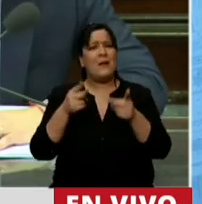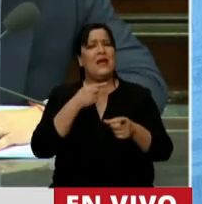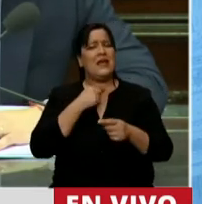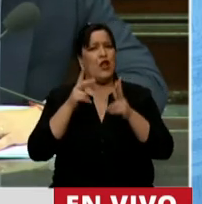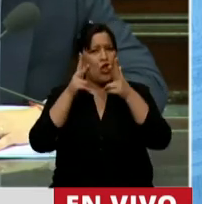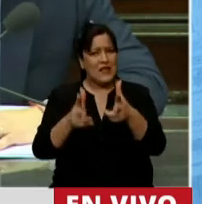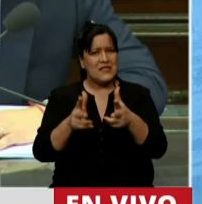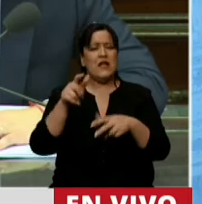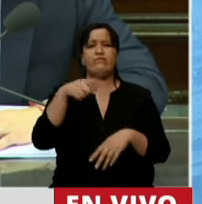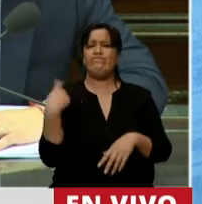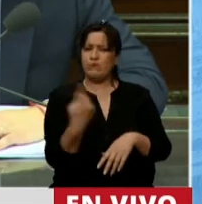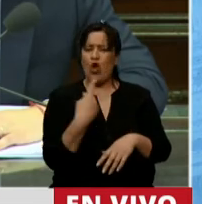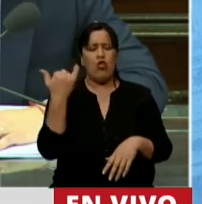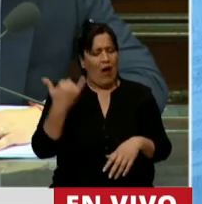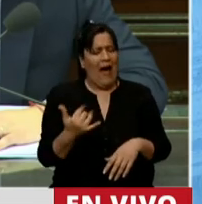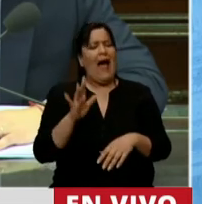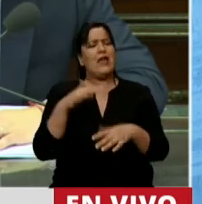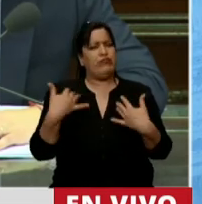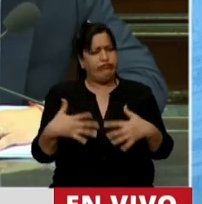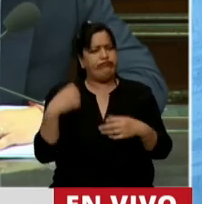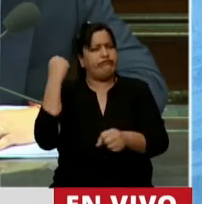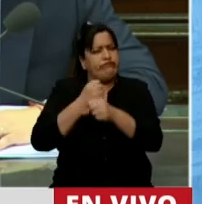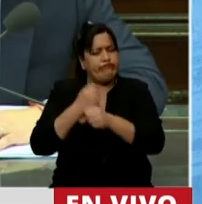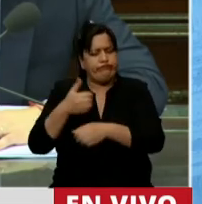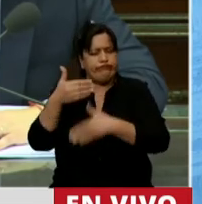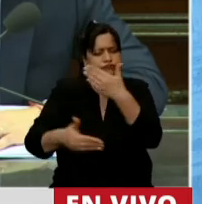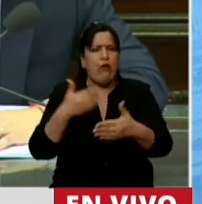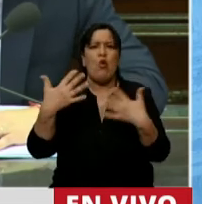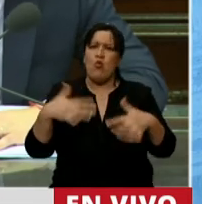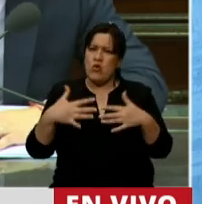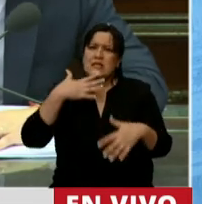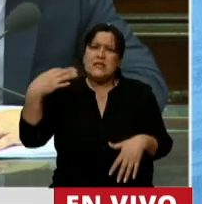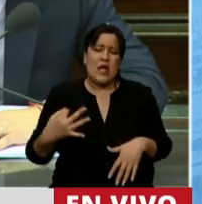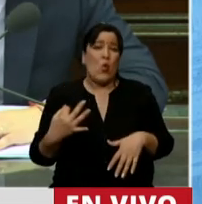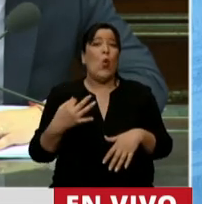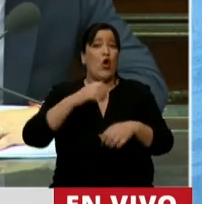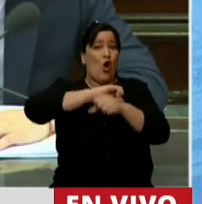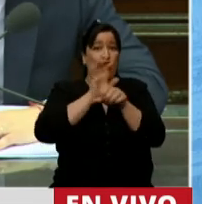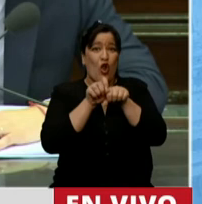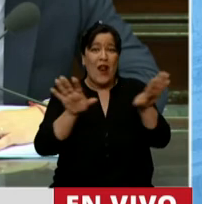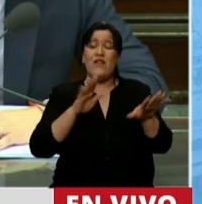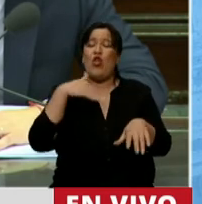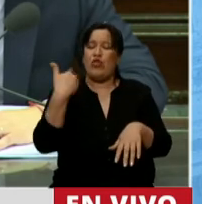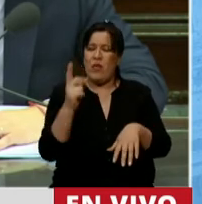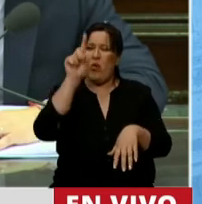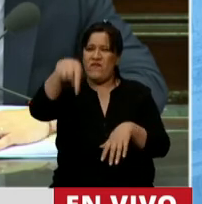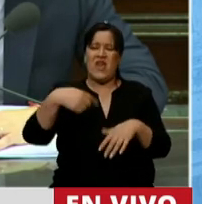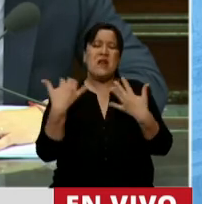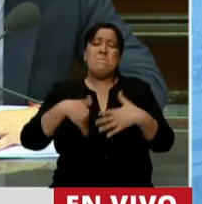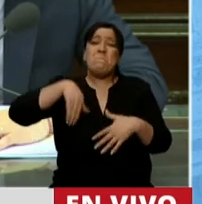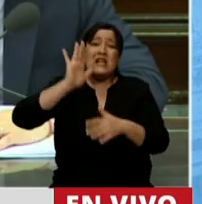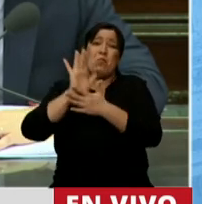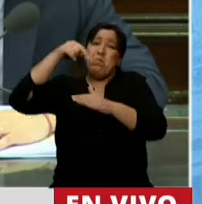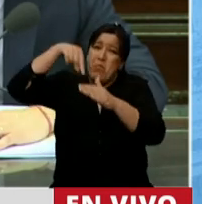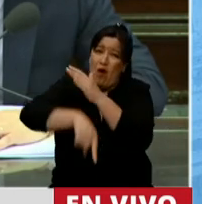en esto que tenemos un desafío por delante que es la crisis profunda que está dejando la pandemia. No lo paguen nuestro